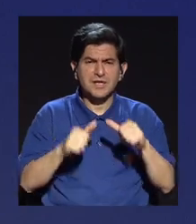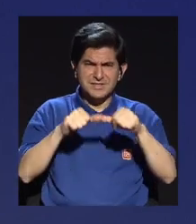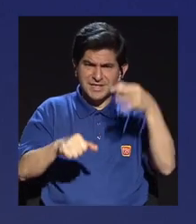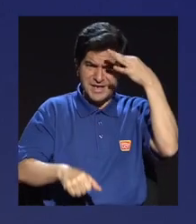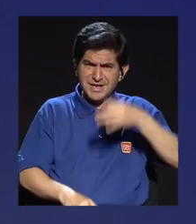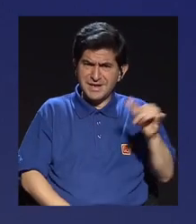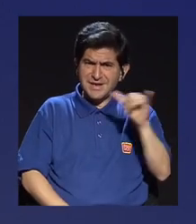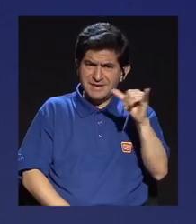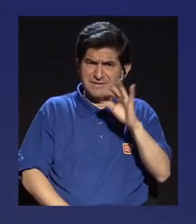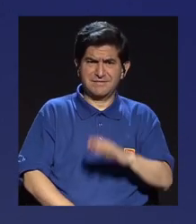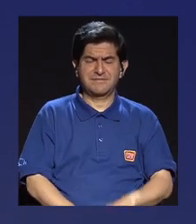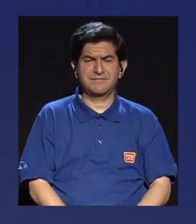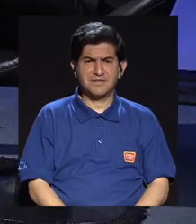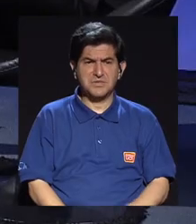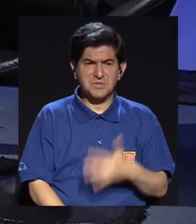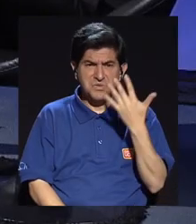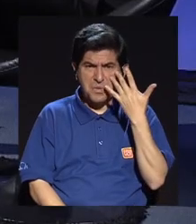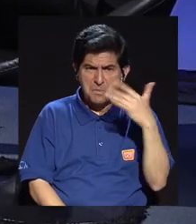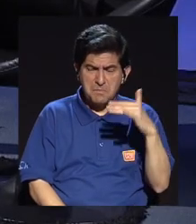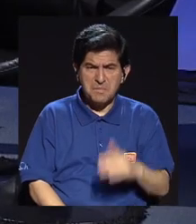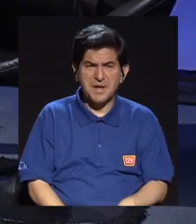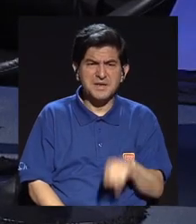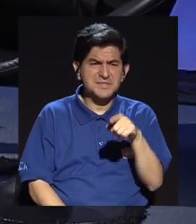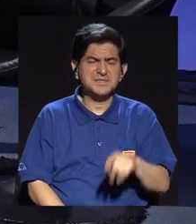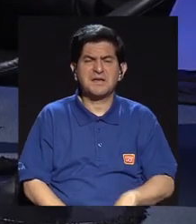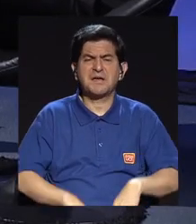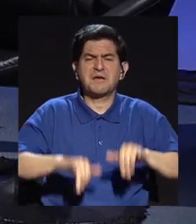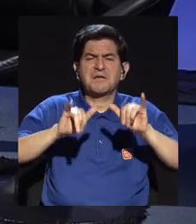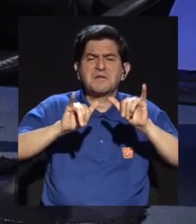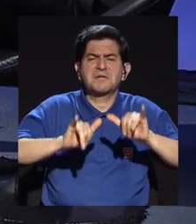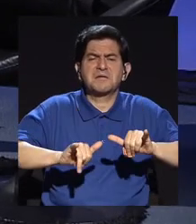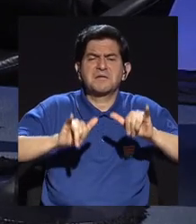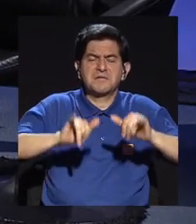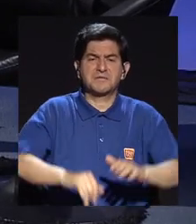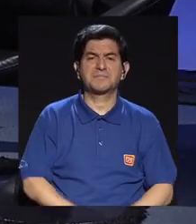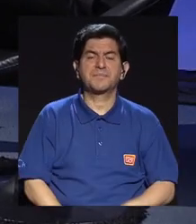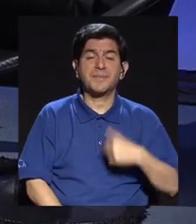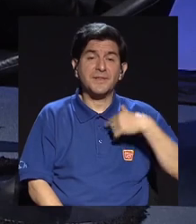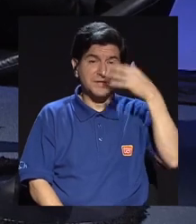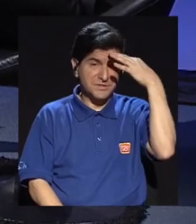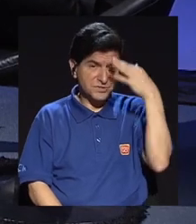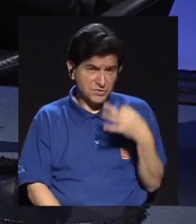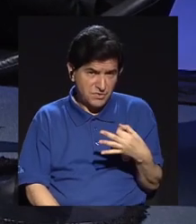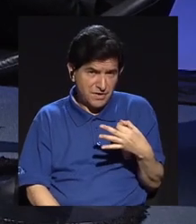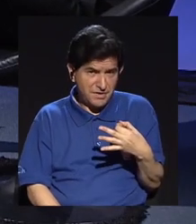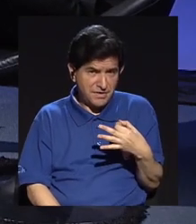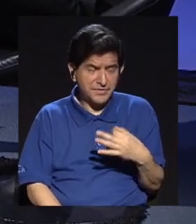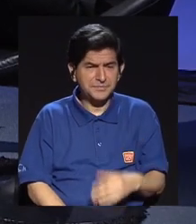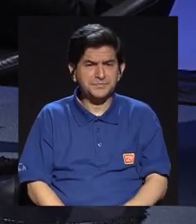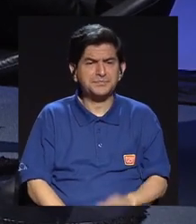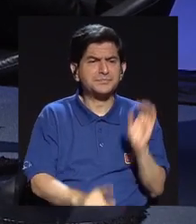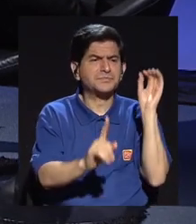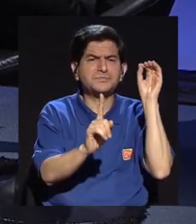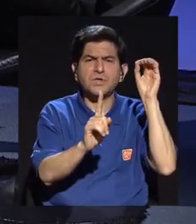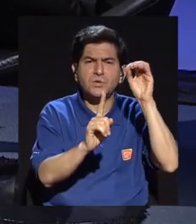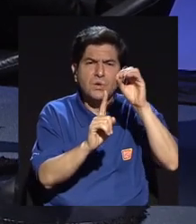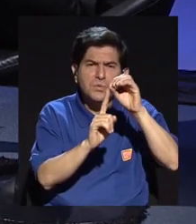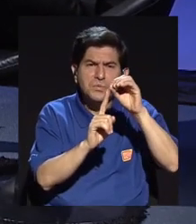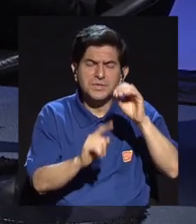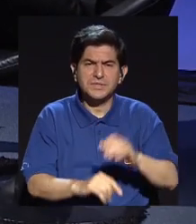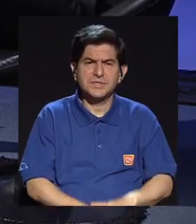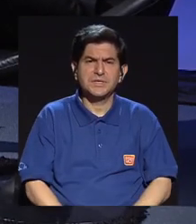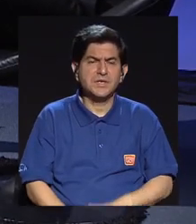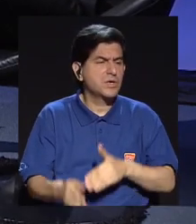mismo? Porque parece que está sufriendo letargo. Yo creo que, a ver, el objetivo de